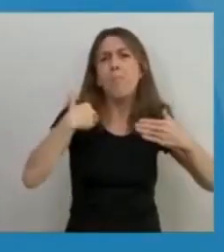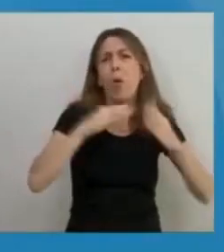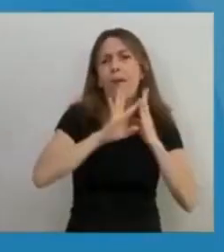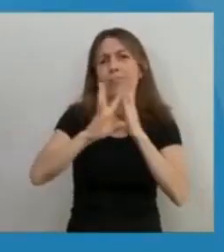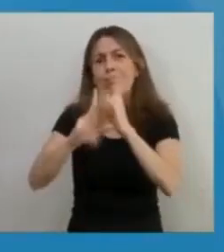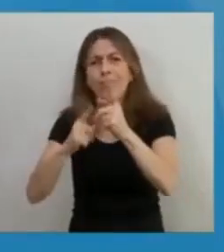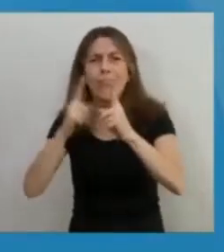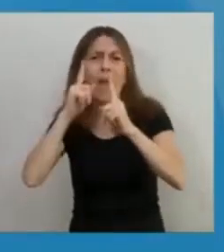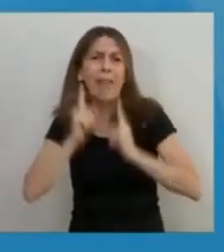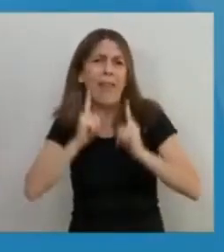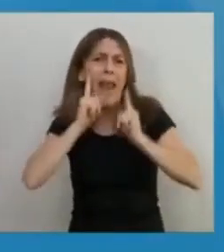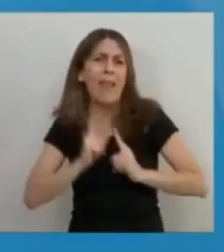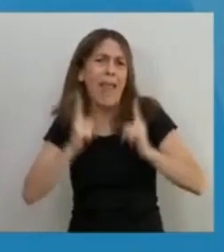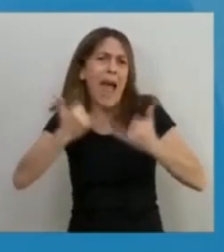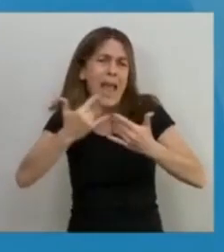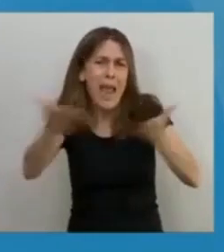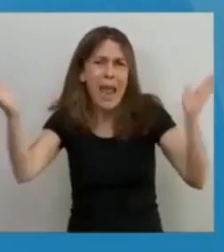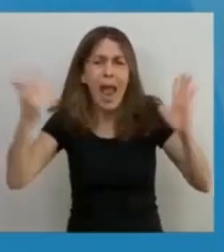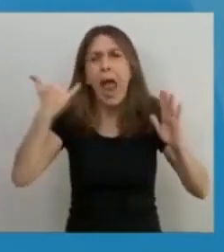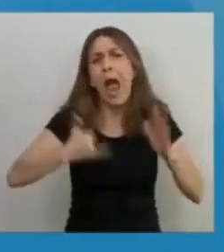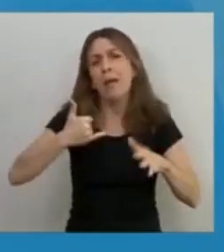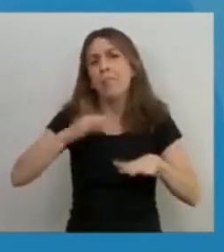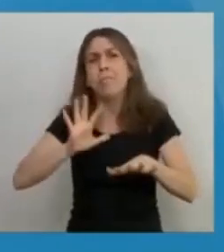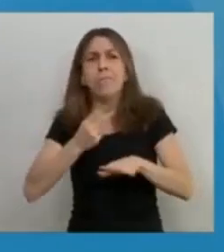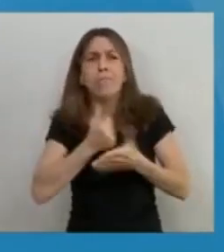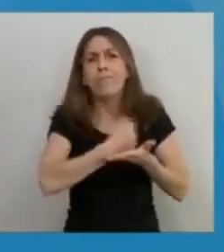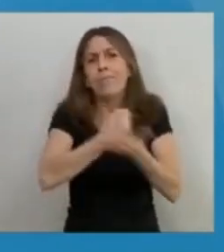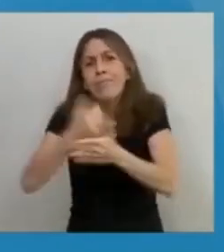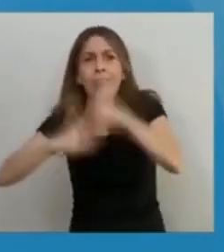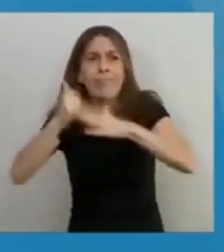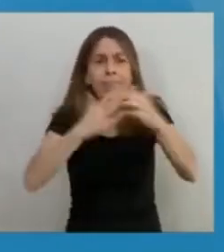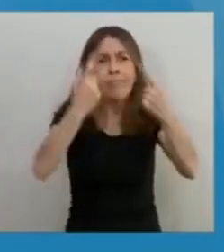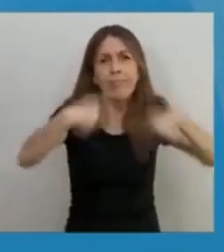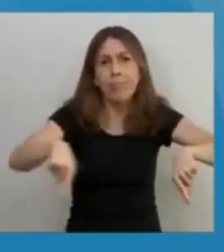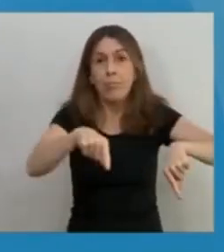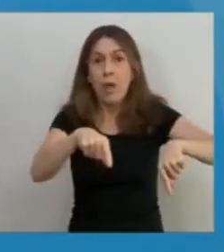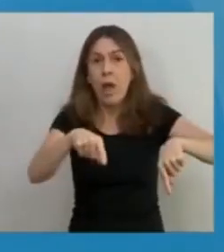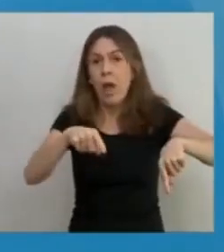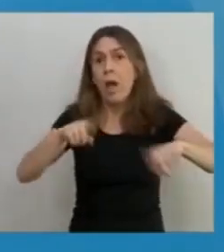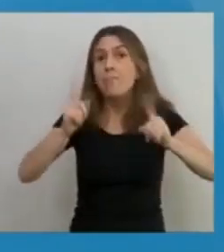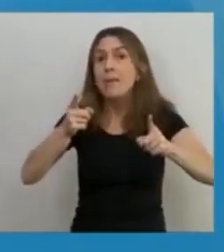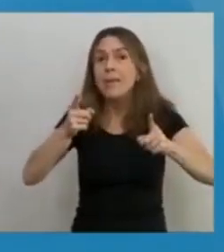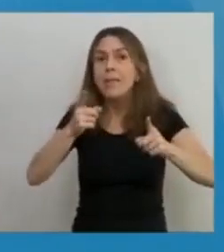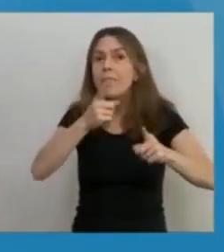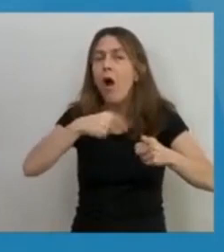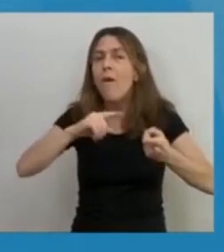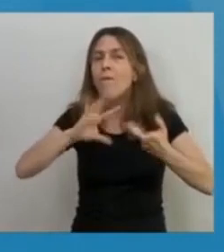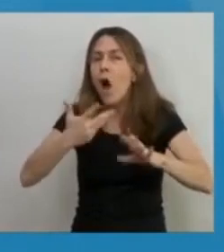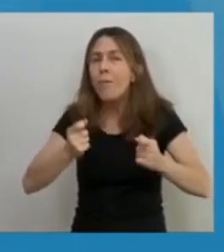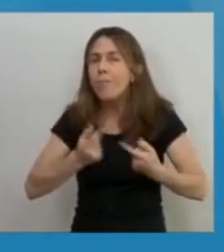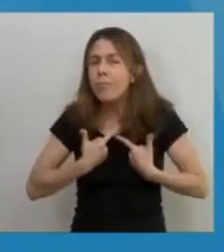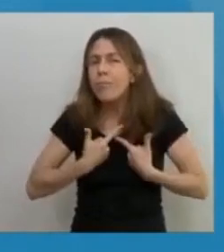Argentina fuimos llevando nuestro auxilio con ese criterio federal que siempre he